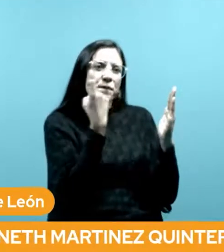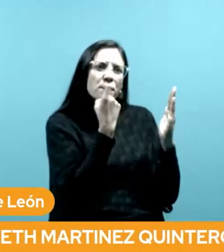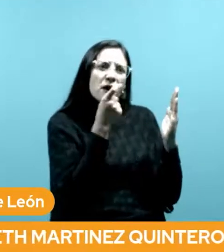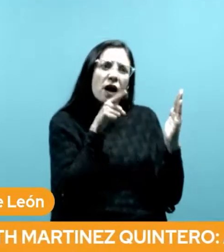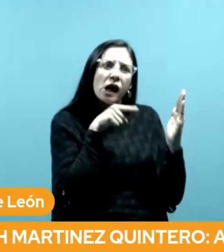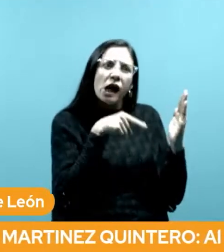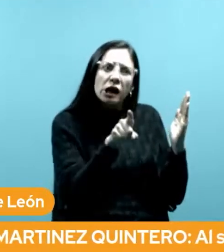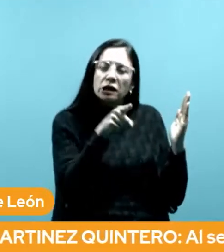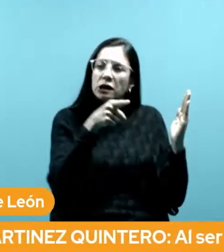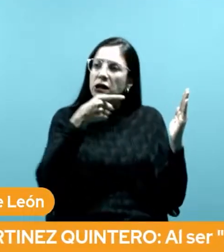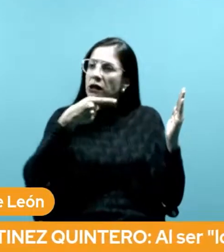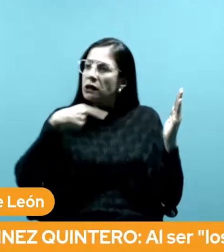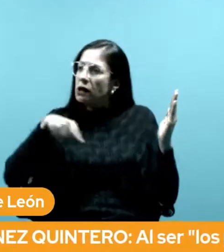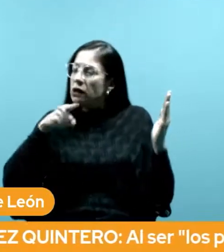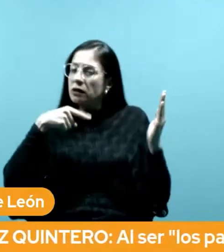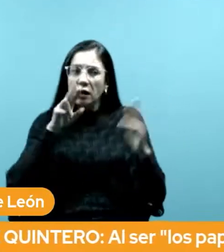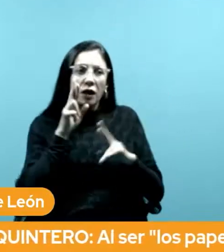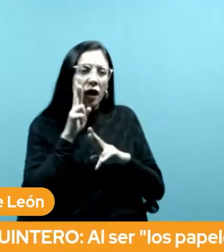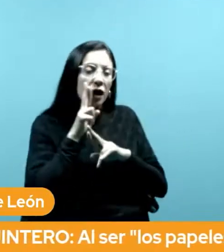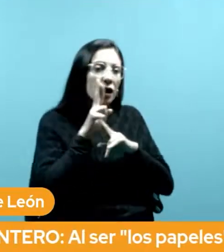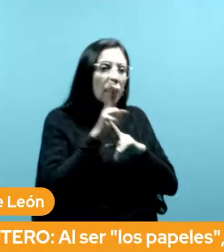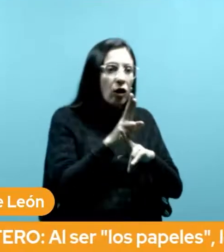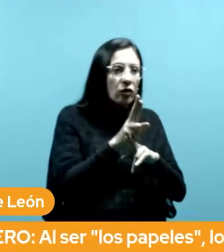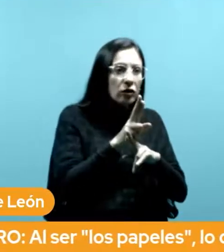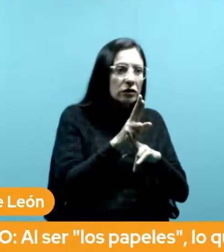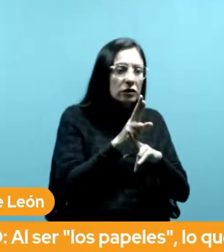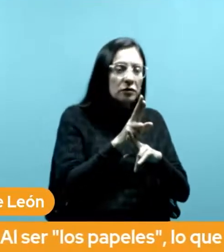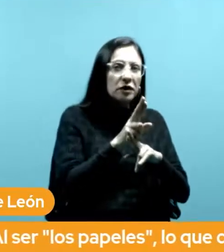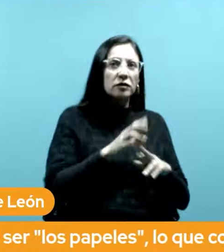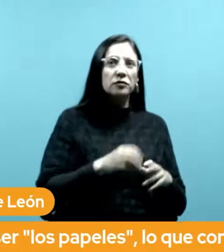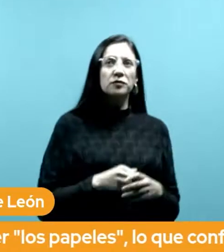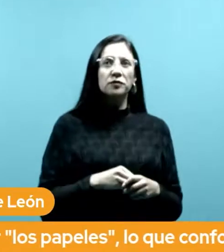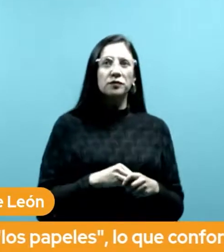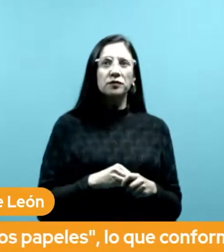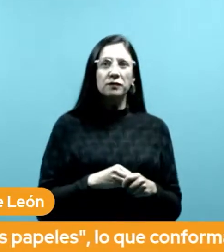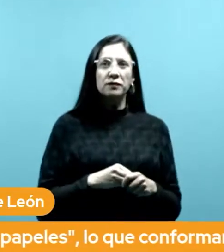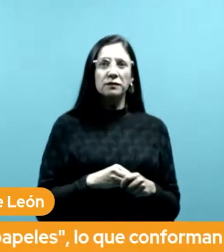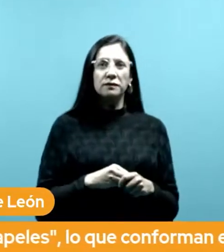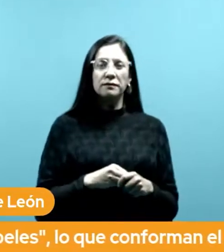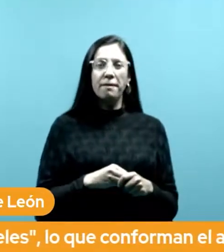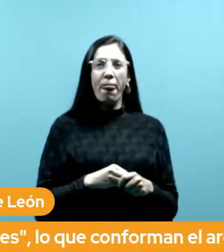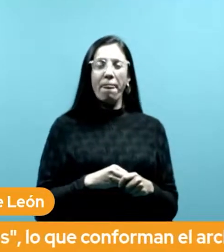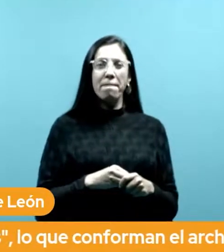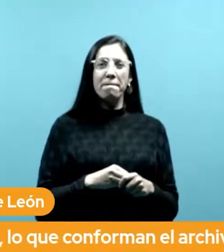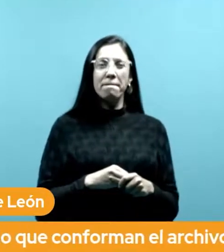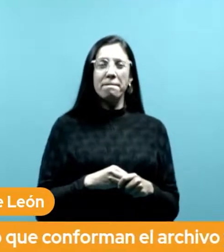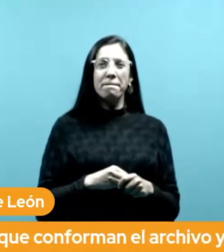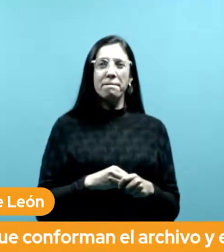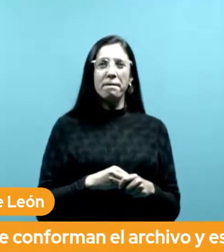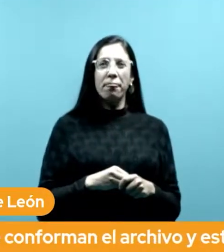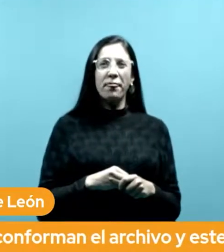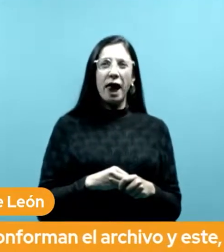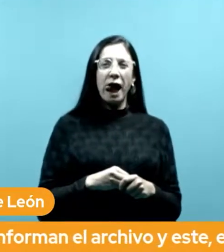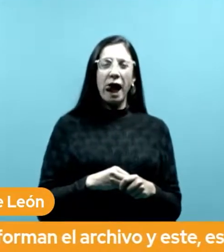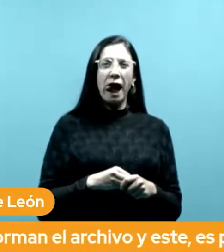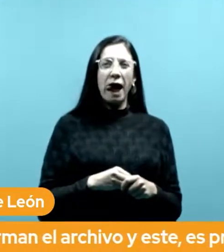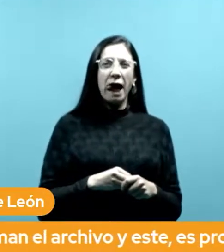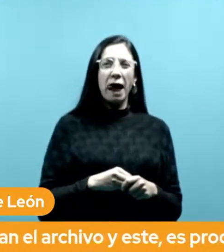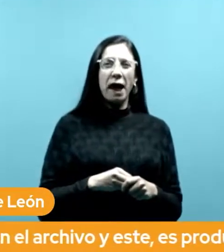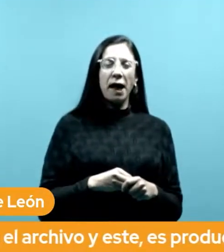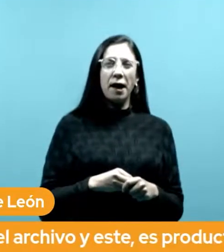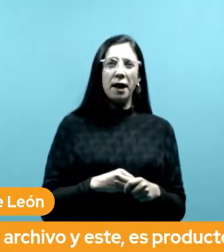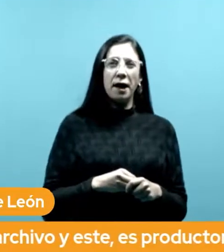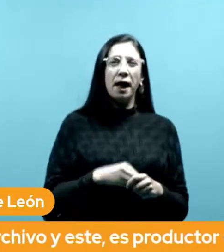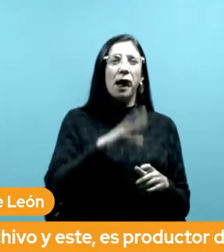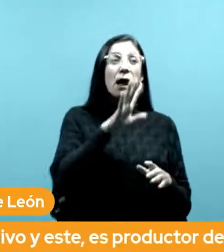reconocimiento para llevar a cabo un juicio para evidenciar digamos legitimidad territorial en un juicio